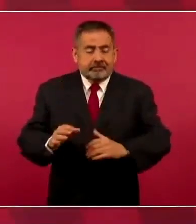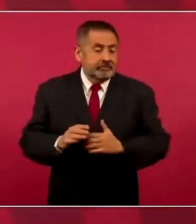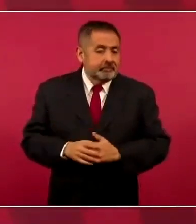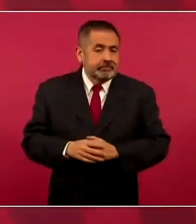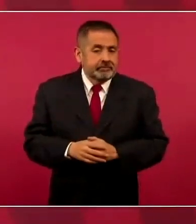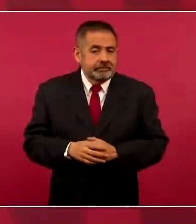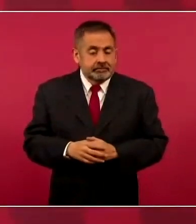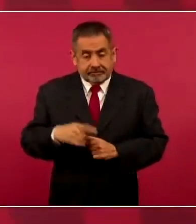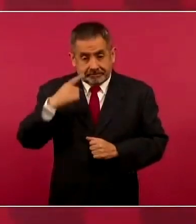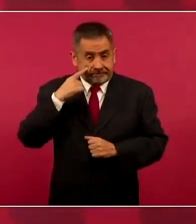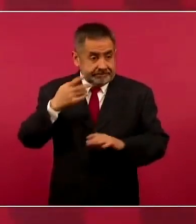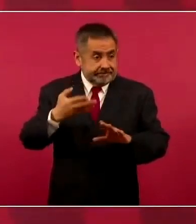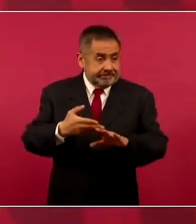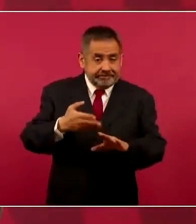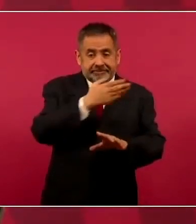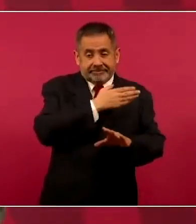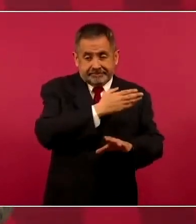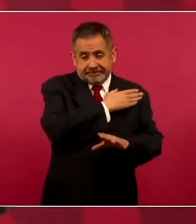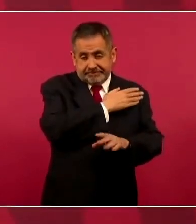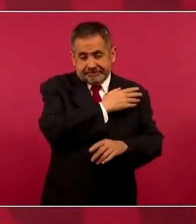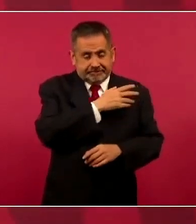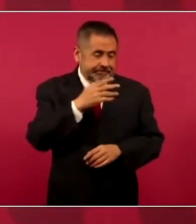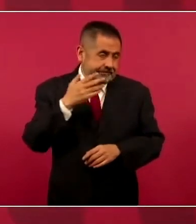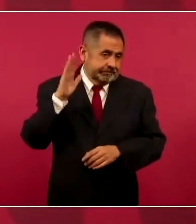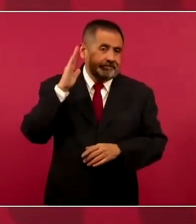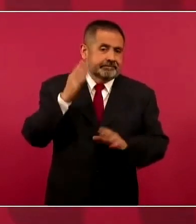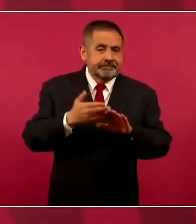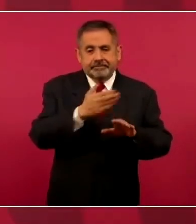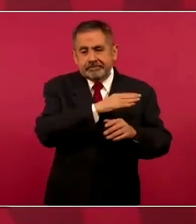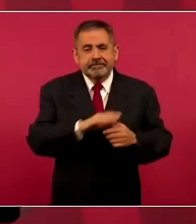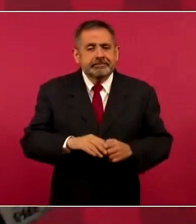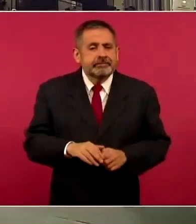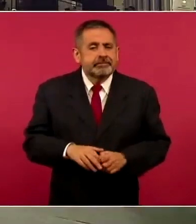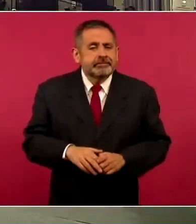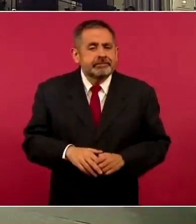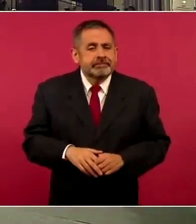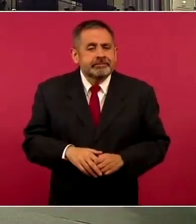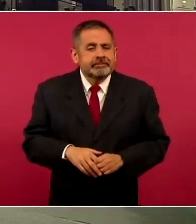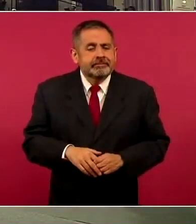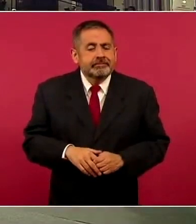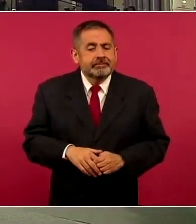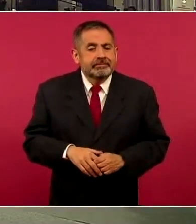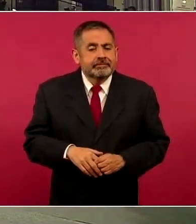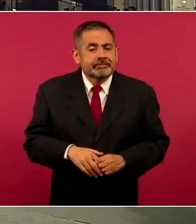parecían